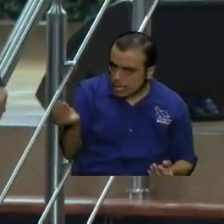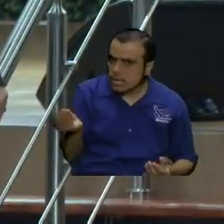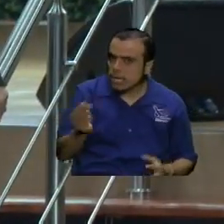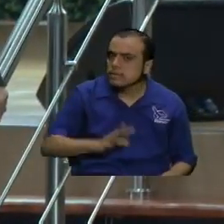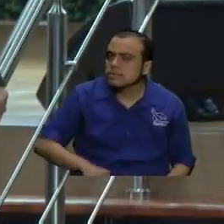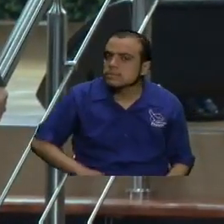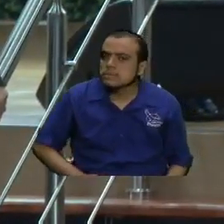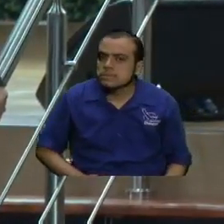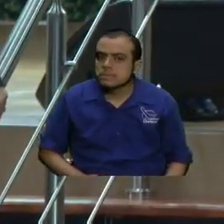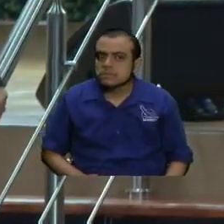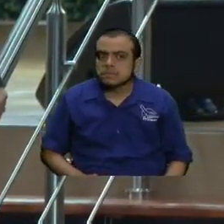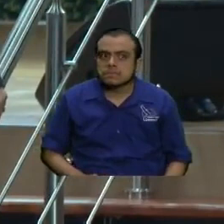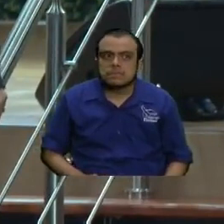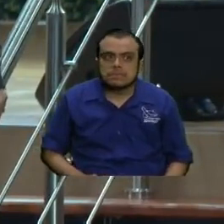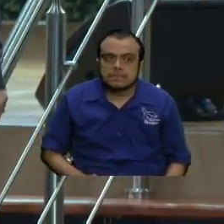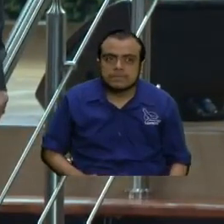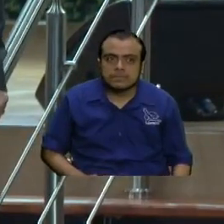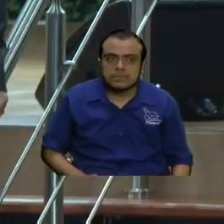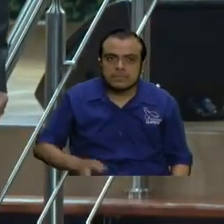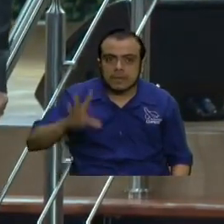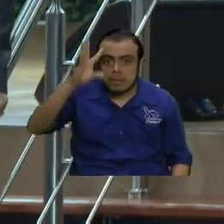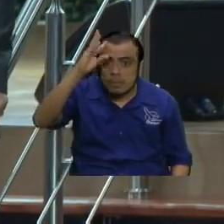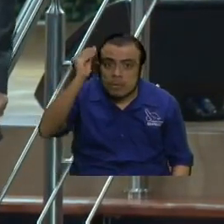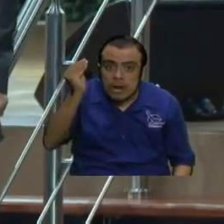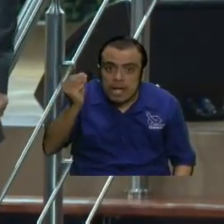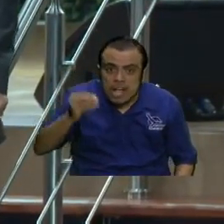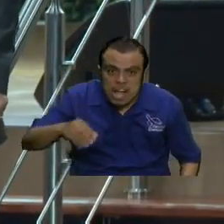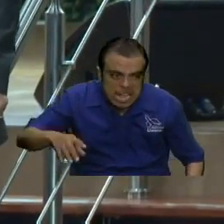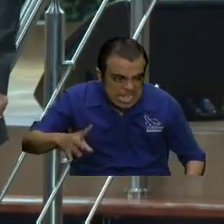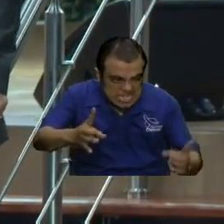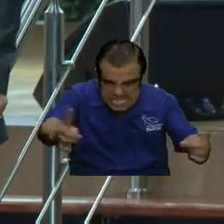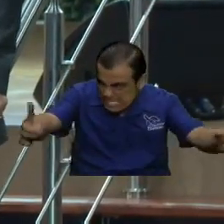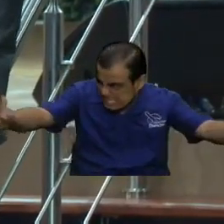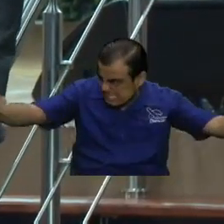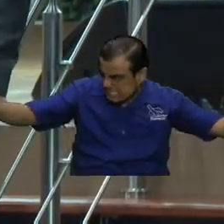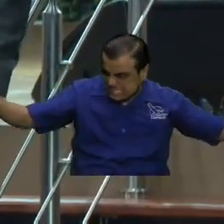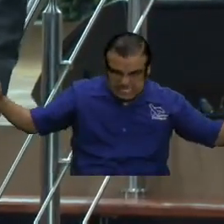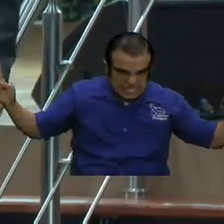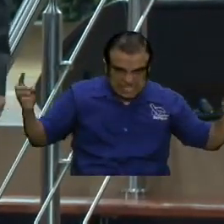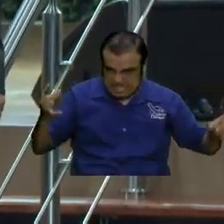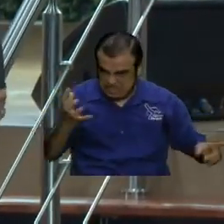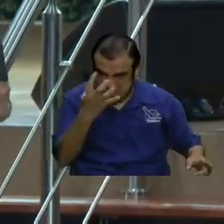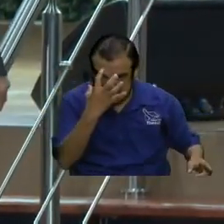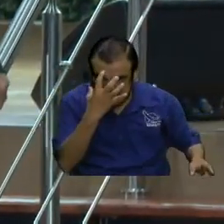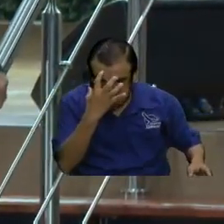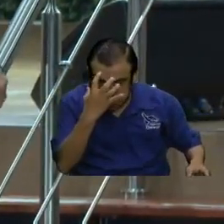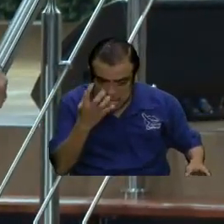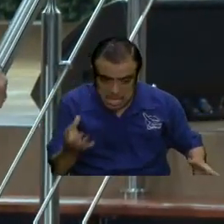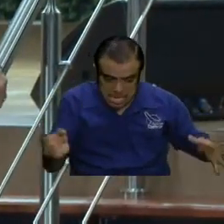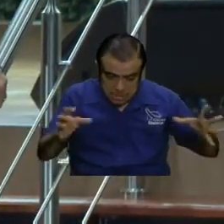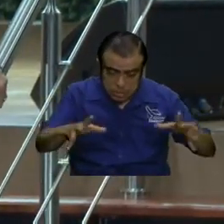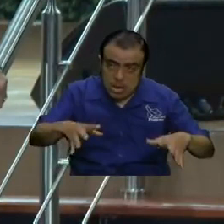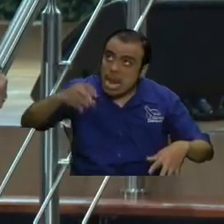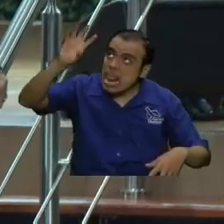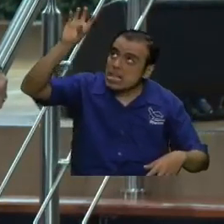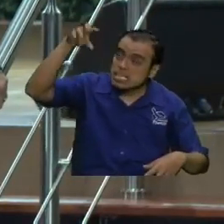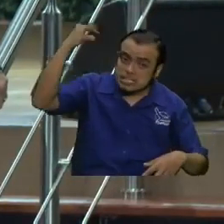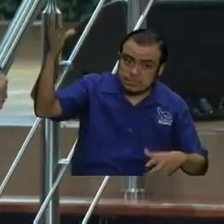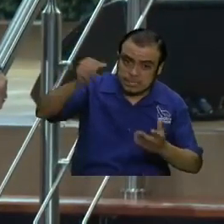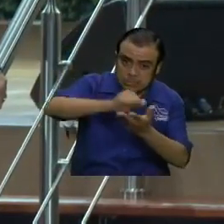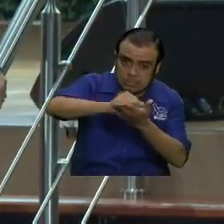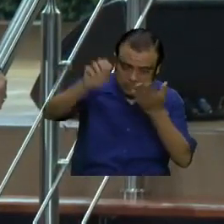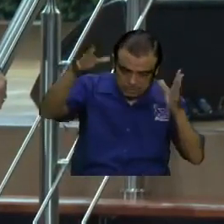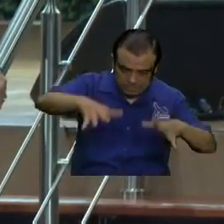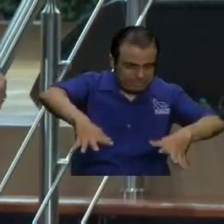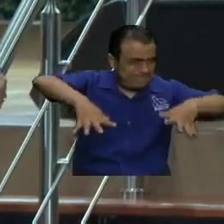¿sabe por qué? porque donde abunda el pecado sobre abundará la gracia